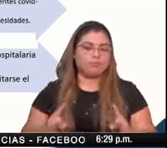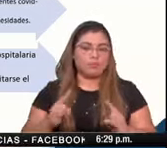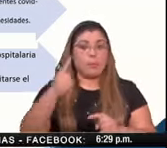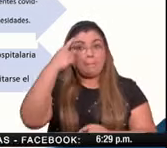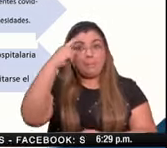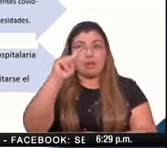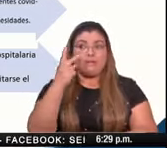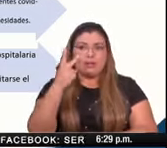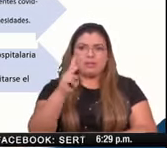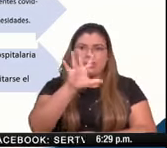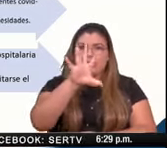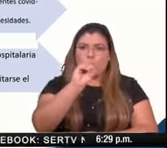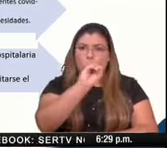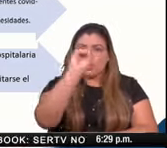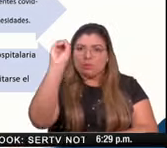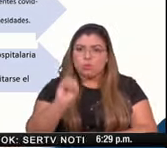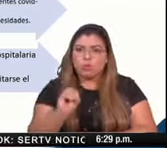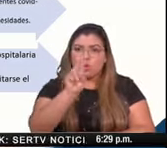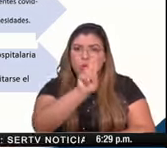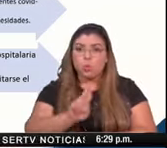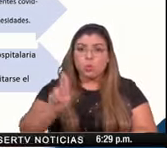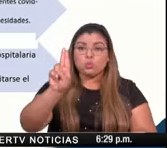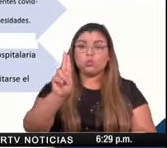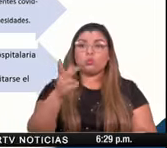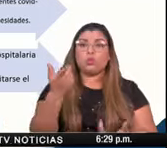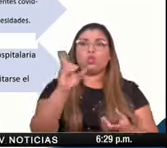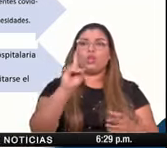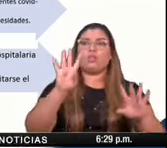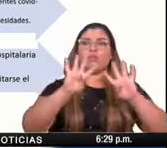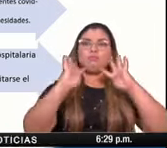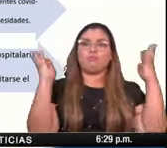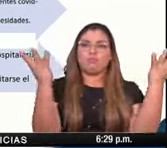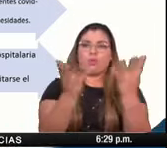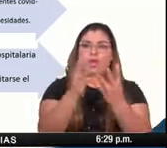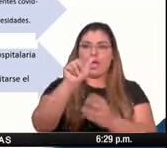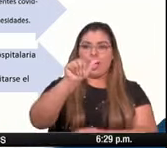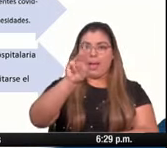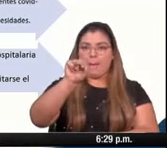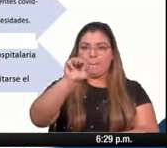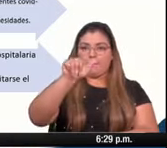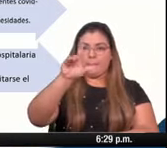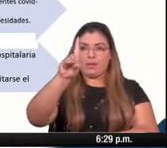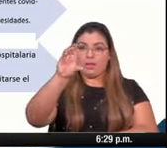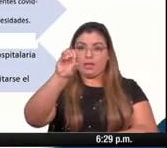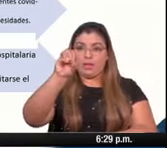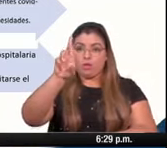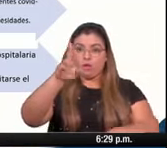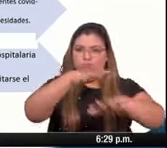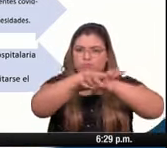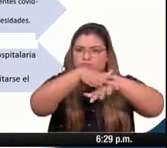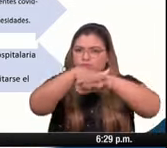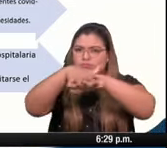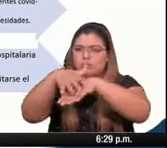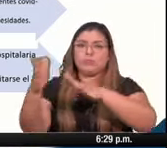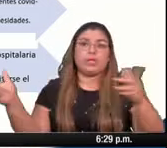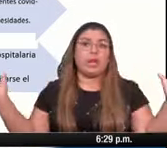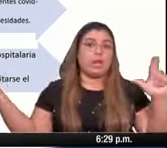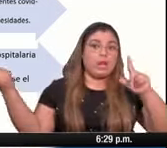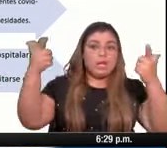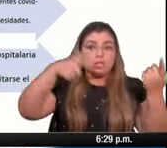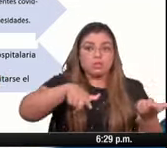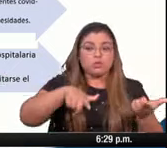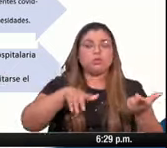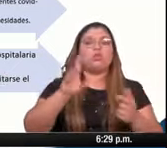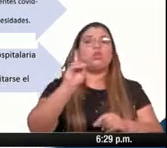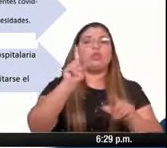50% de la utilización del FIGALI Convention Center se puede habilitar un centro que hemos denominado el